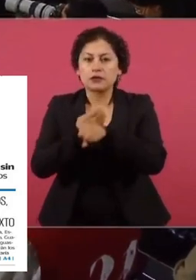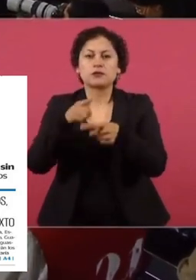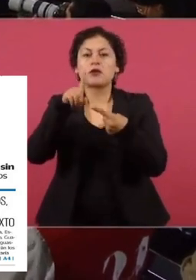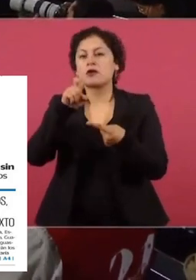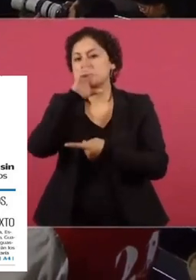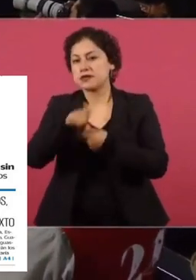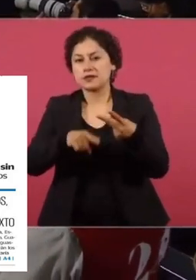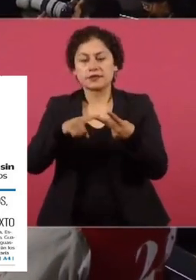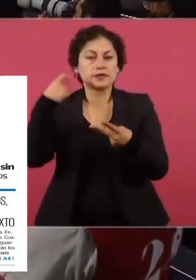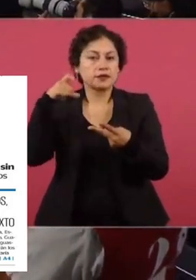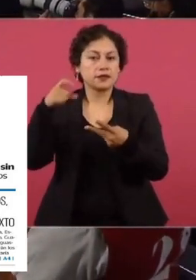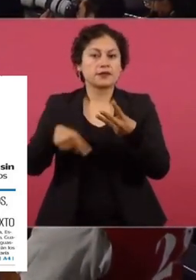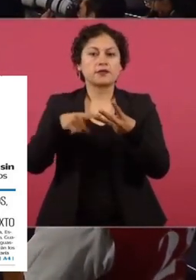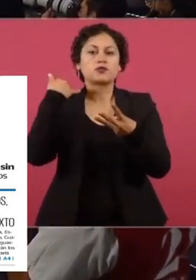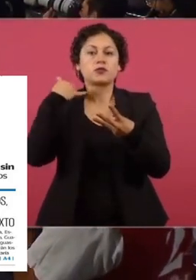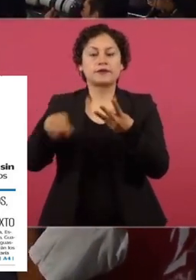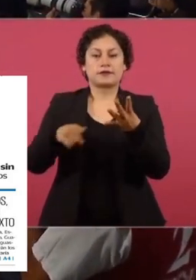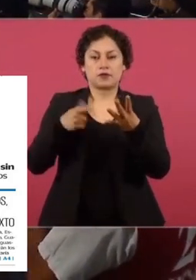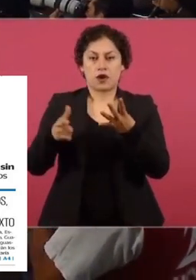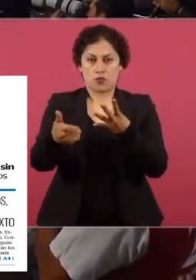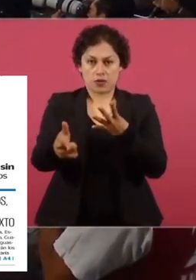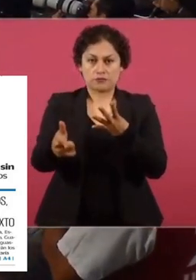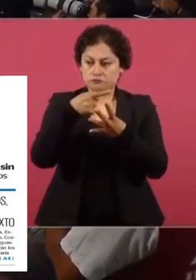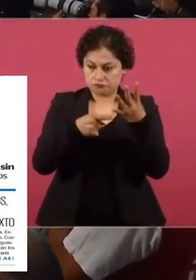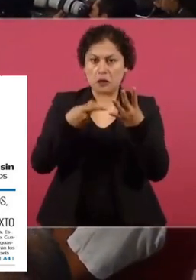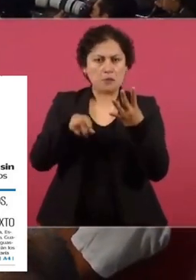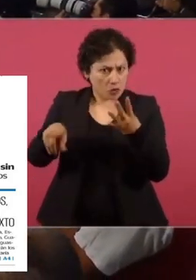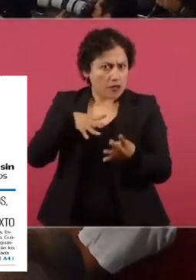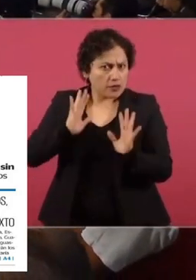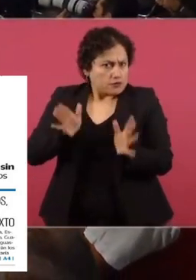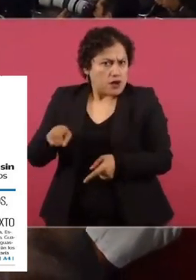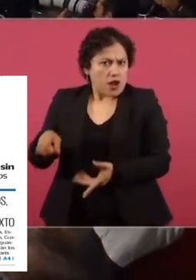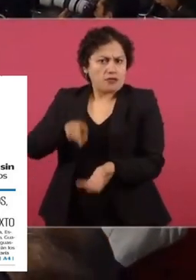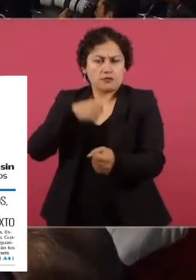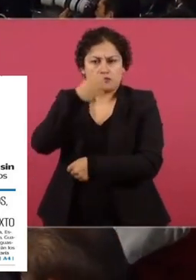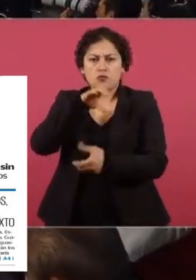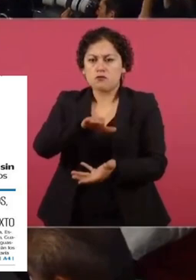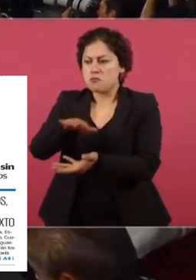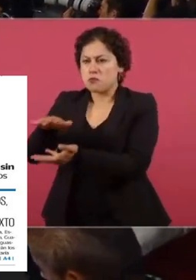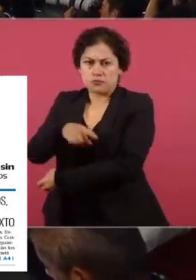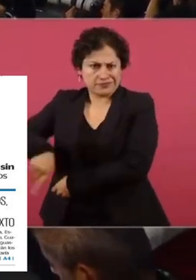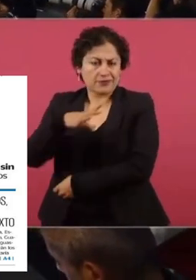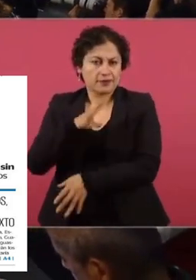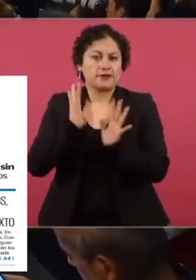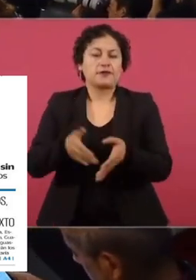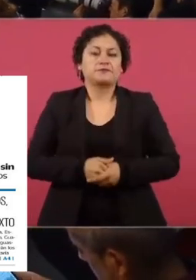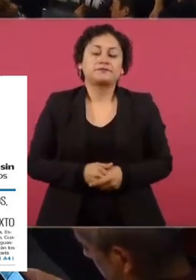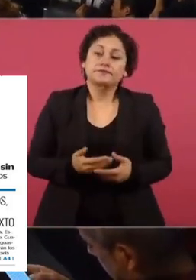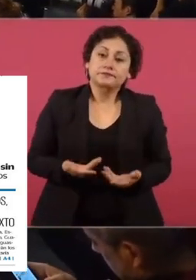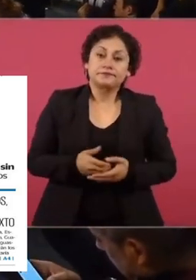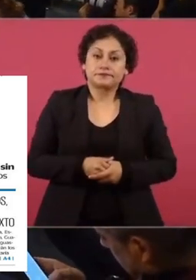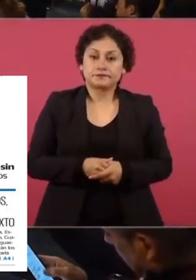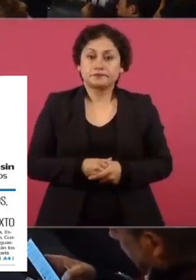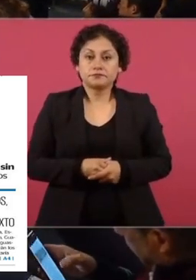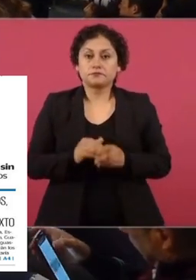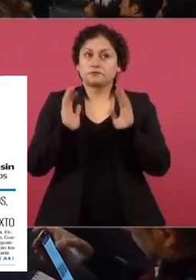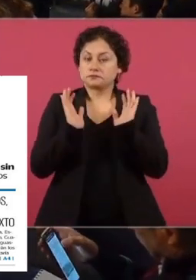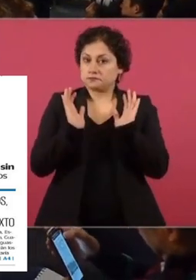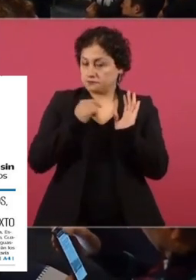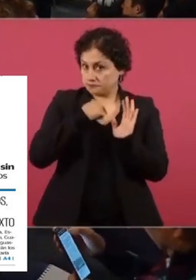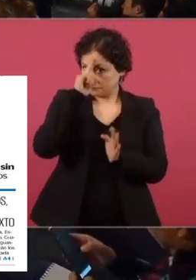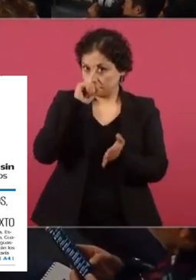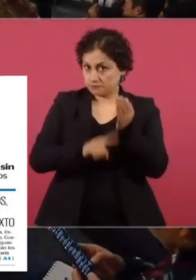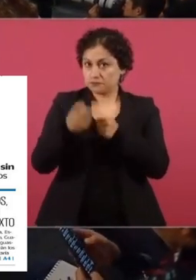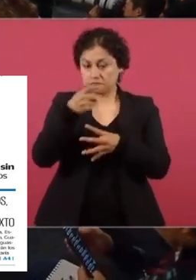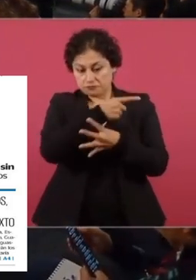Querétaro, Yucatán y Guanajuato. Pero ya los tienen, ya están incluso en las escuelas. Ahí no hay, entiendo ningún